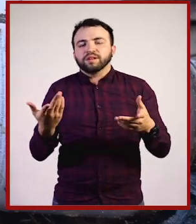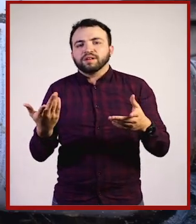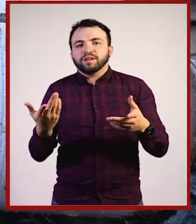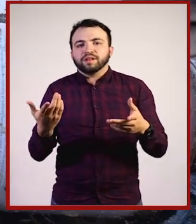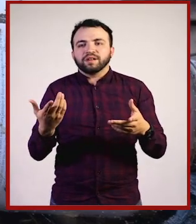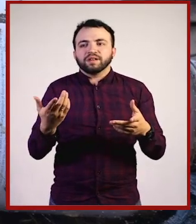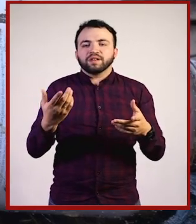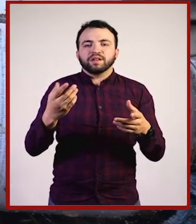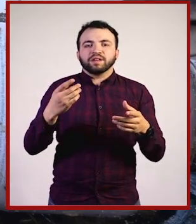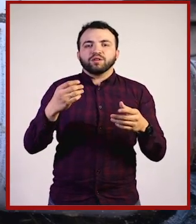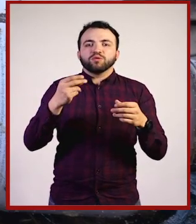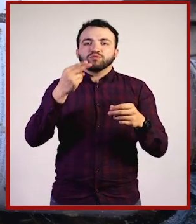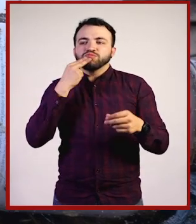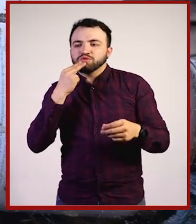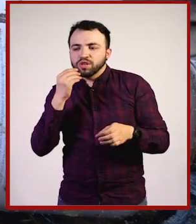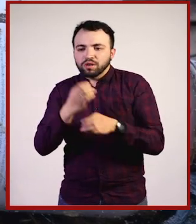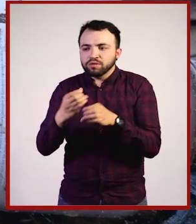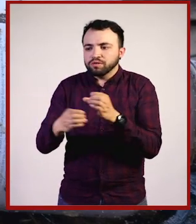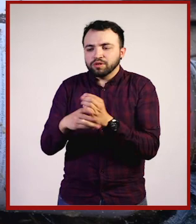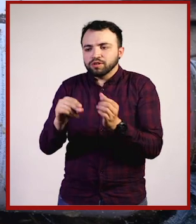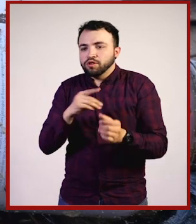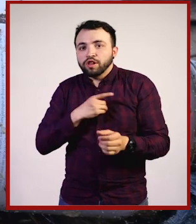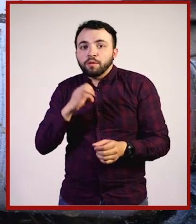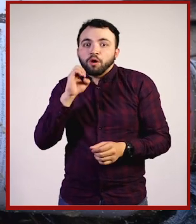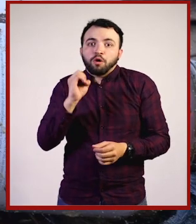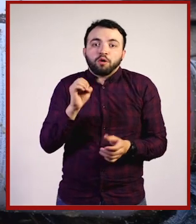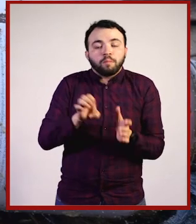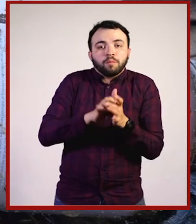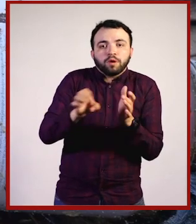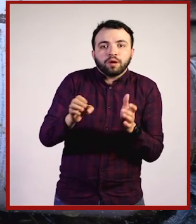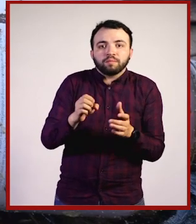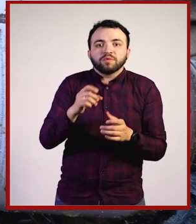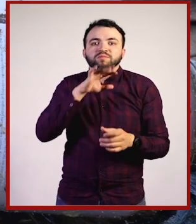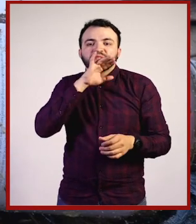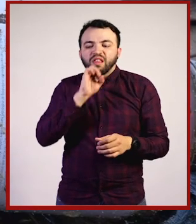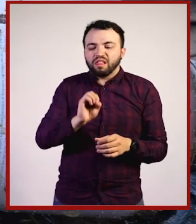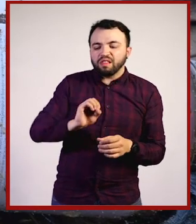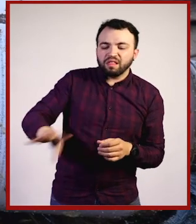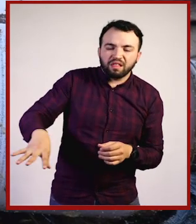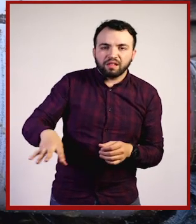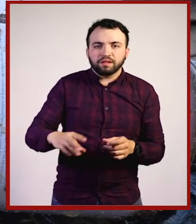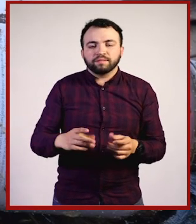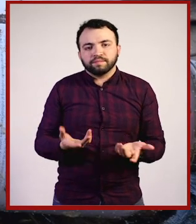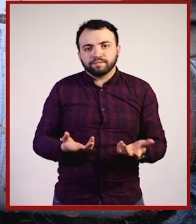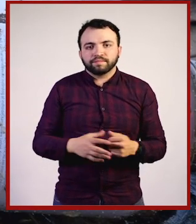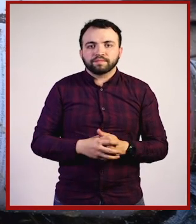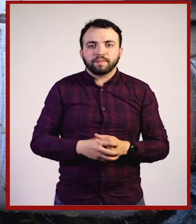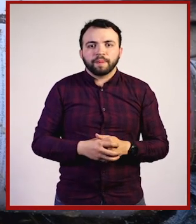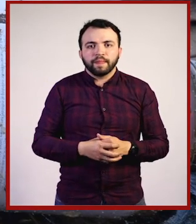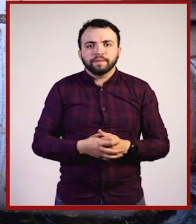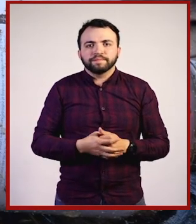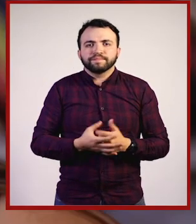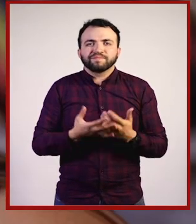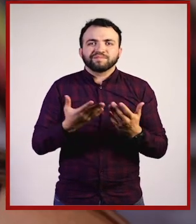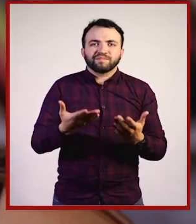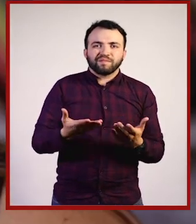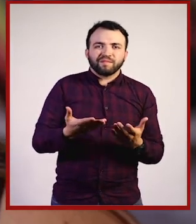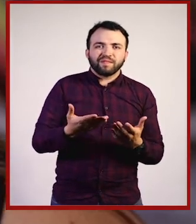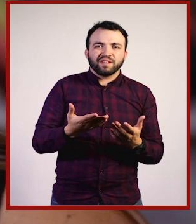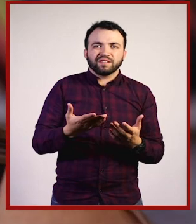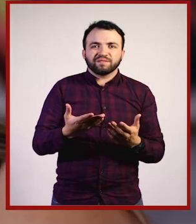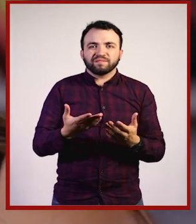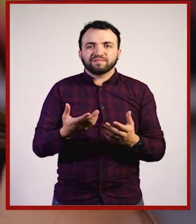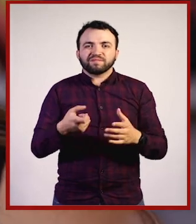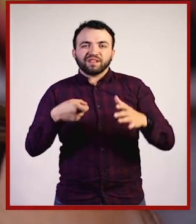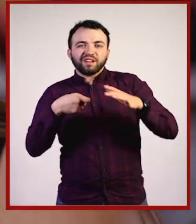bienes públicos, o bien simplemente a tirar basura en lugares no autorizados? Gildardo, ¿la corrupción y la impunidad son